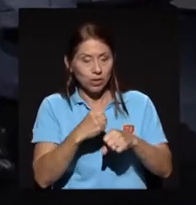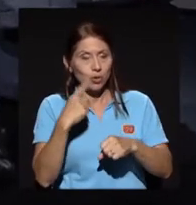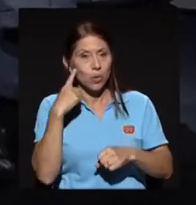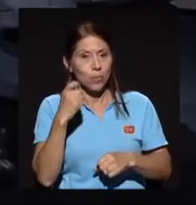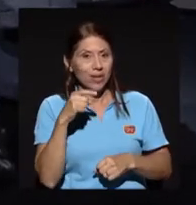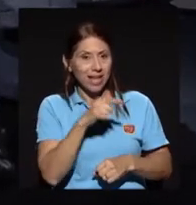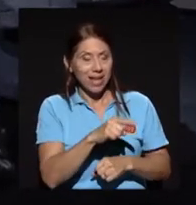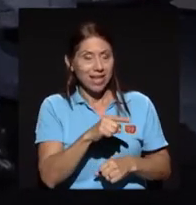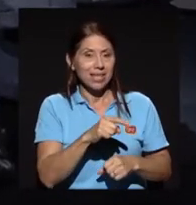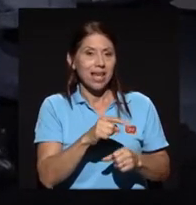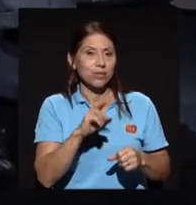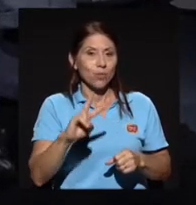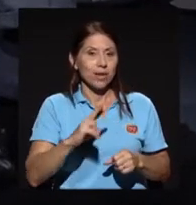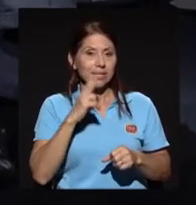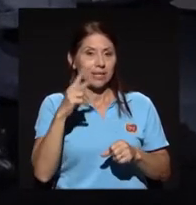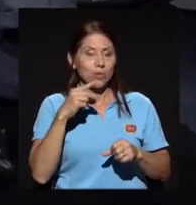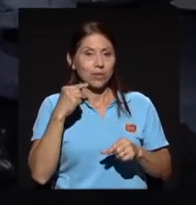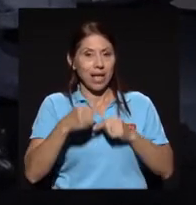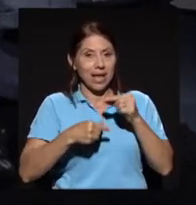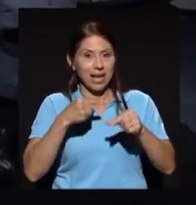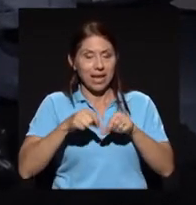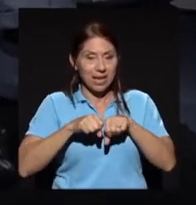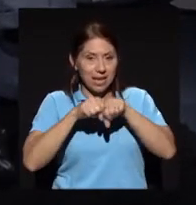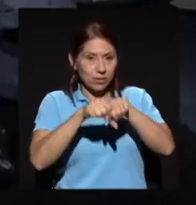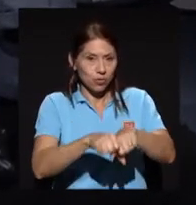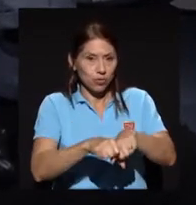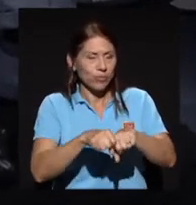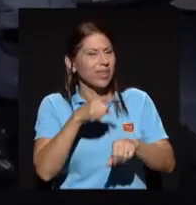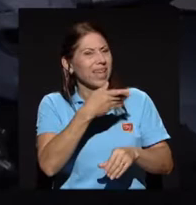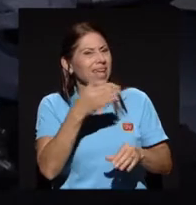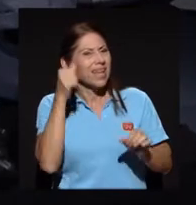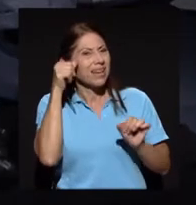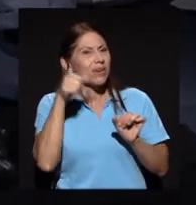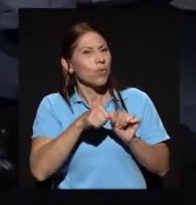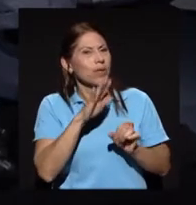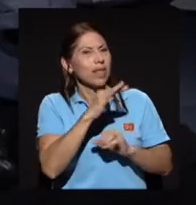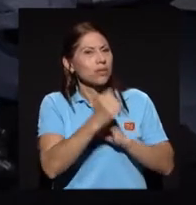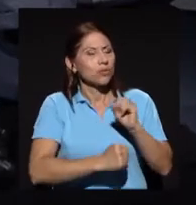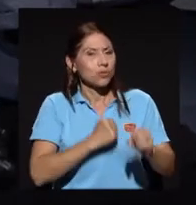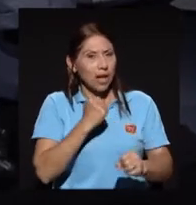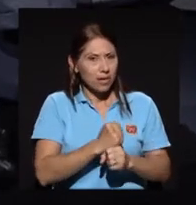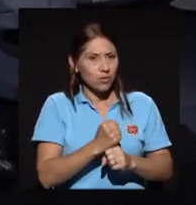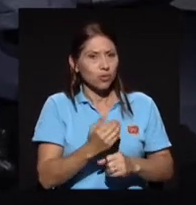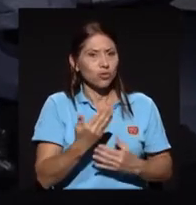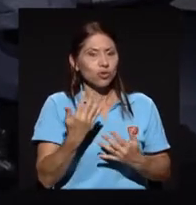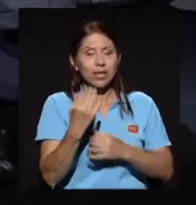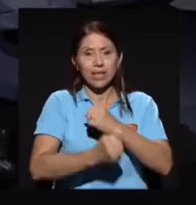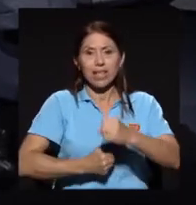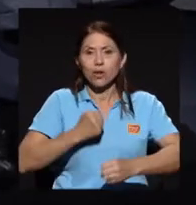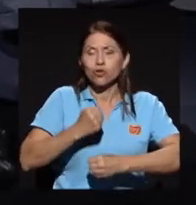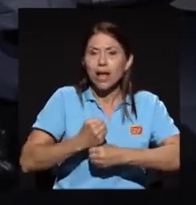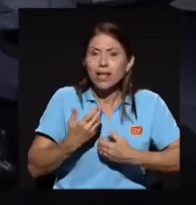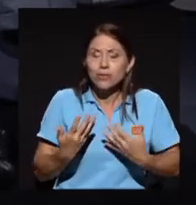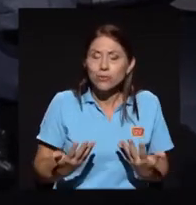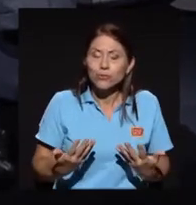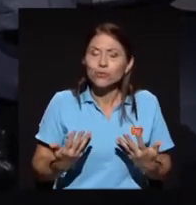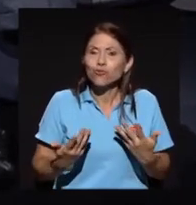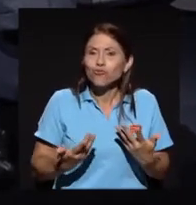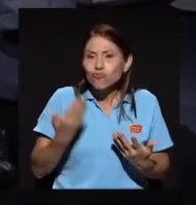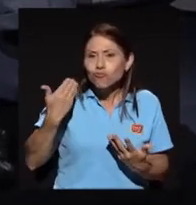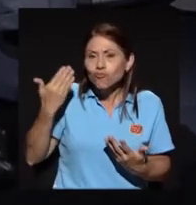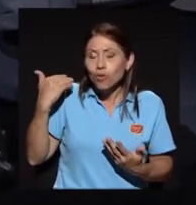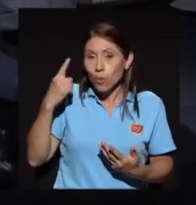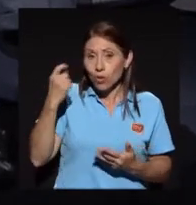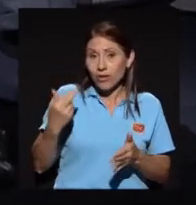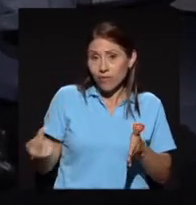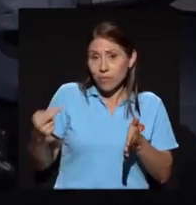en la segunda promoción. ¿Qué recuerda usted de esos años y de los años? Porque, repito,